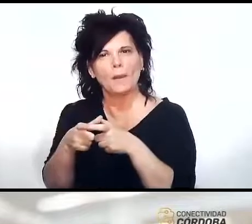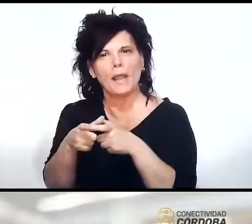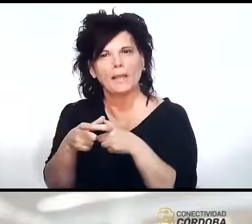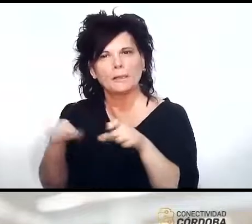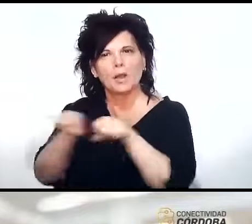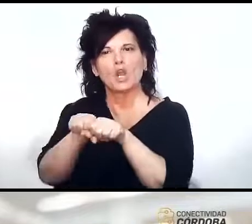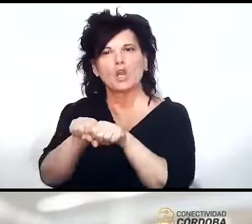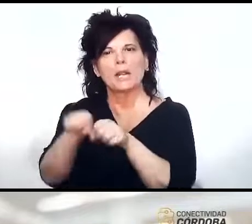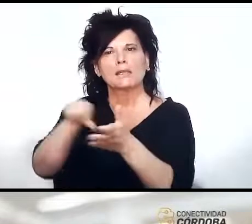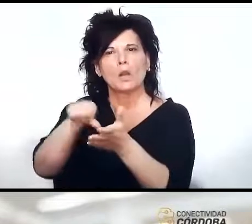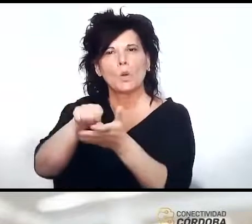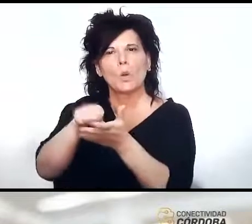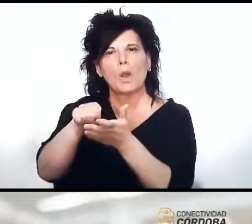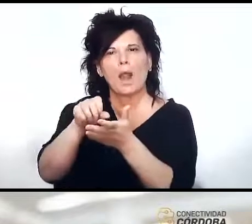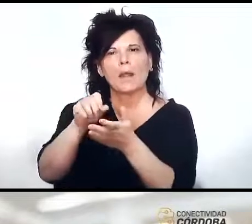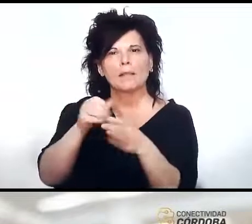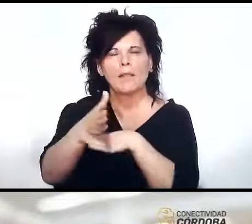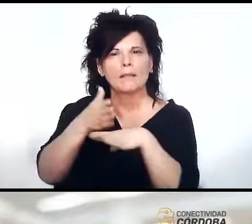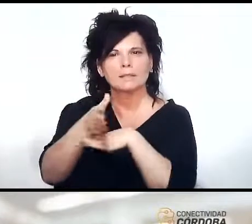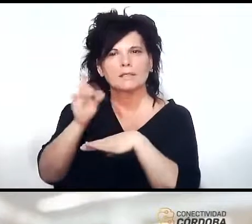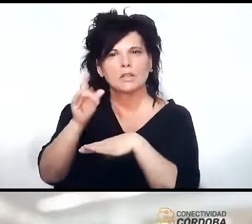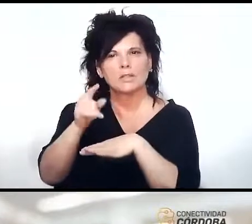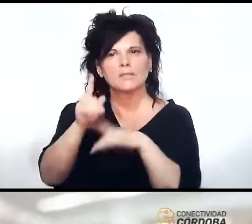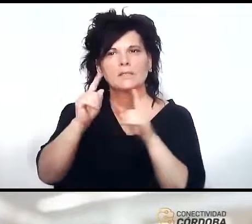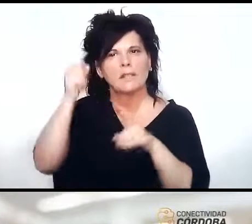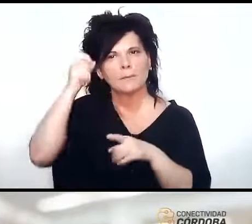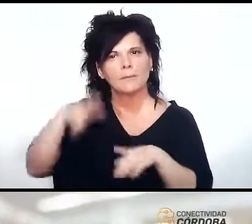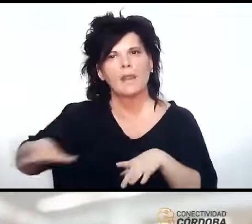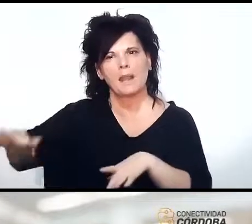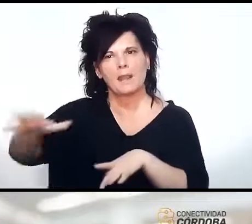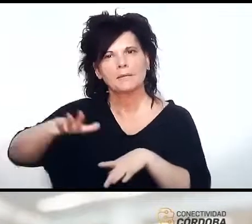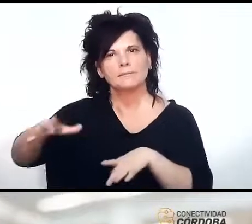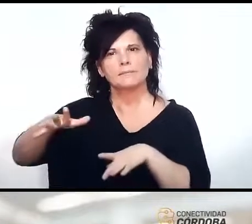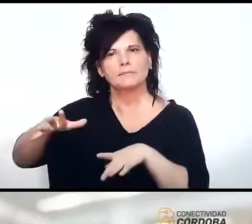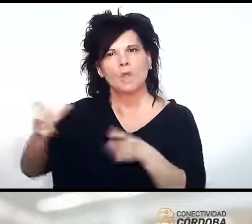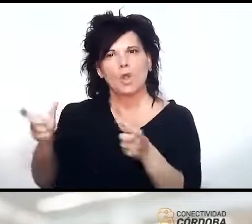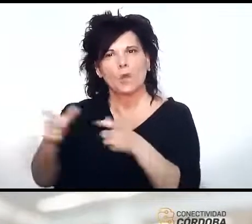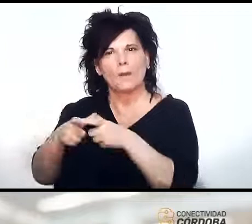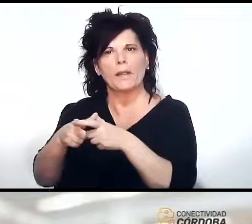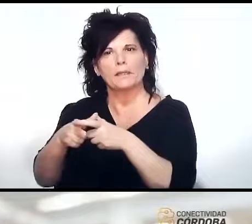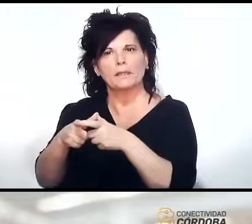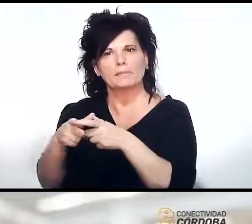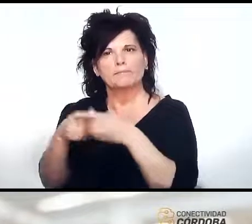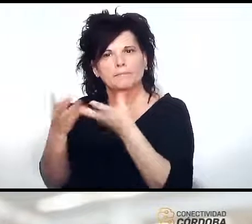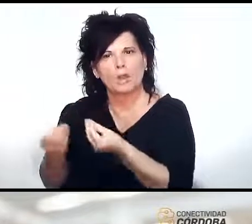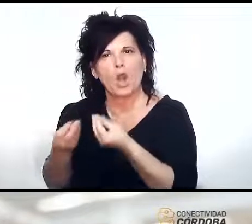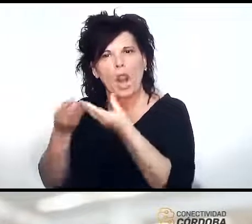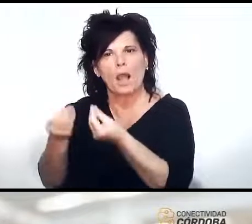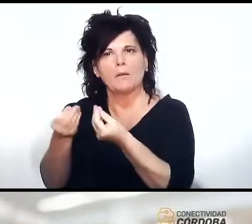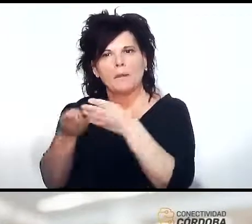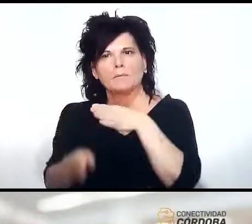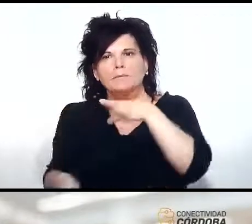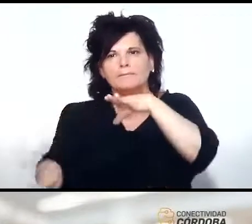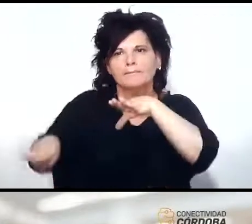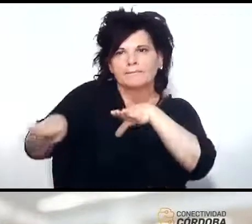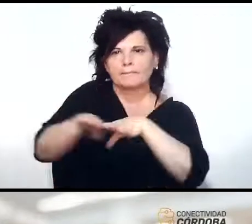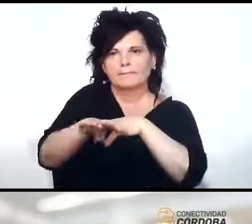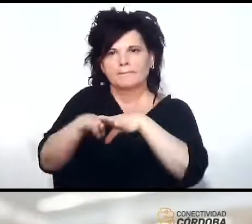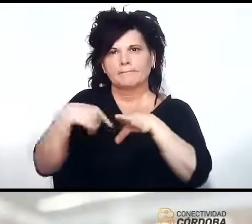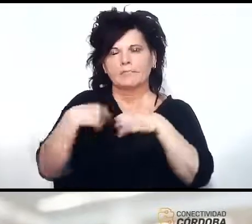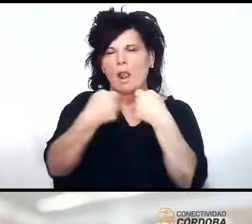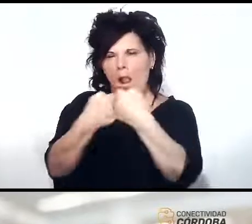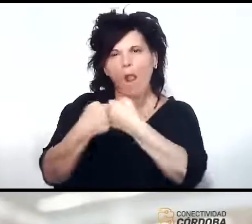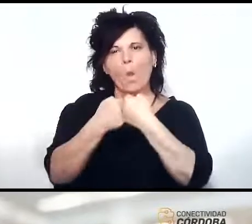difícil acceso como así también espacios rurales desde el cooperativismo colaboramos en reducir las asimetrías del sector coincido totalmente